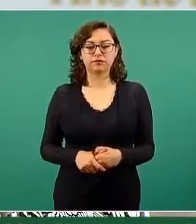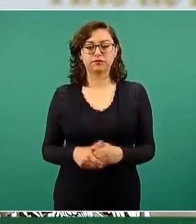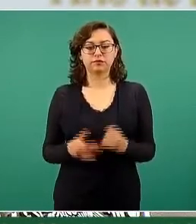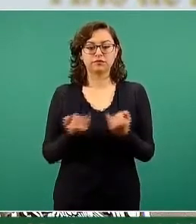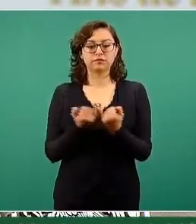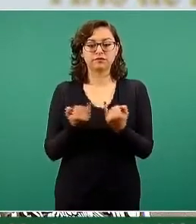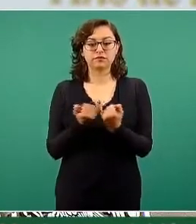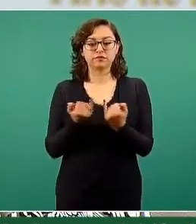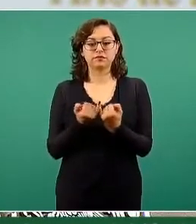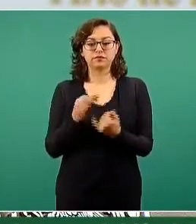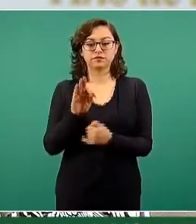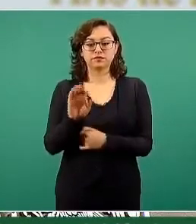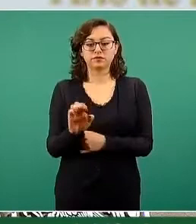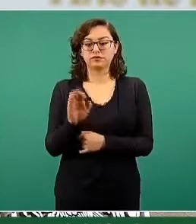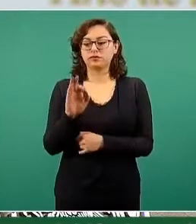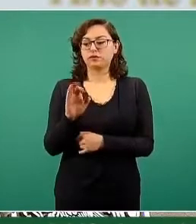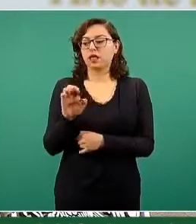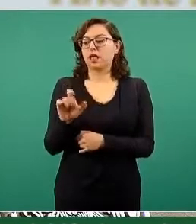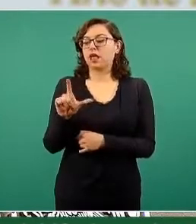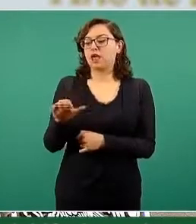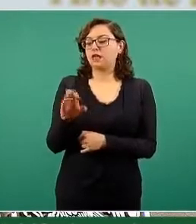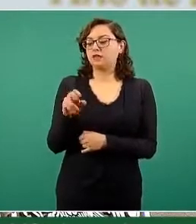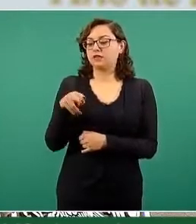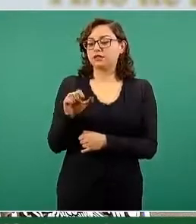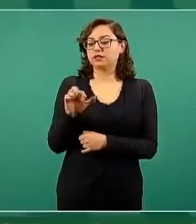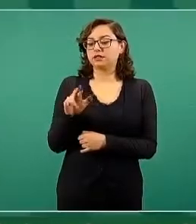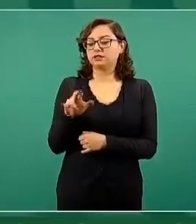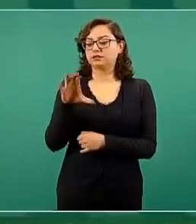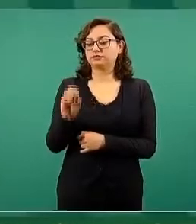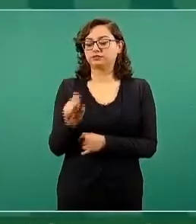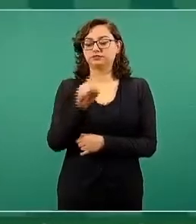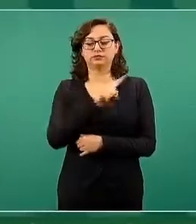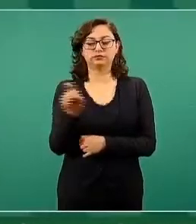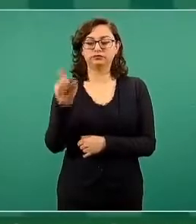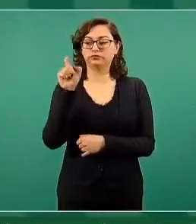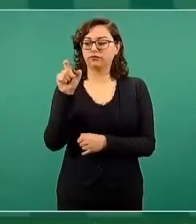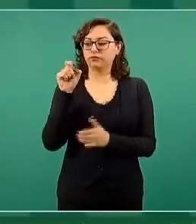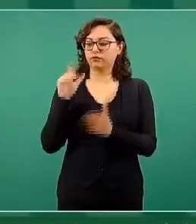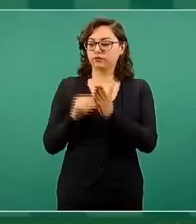de 120 millones de dólares.